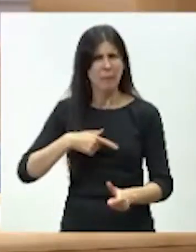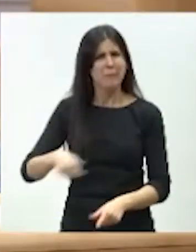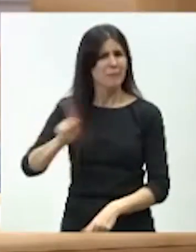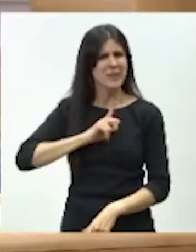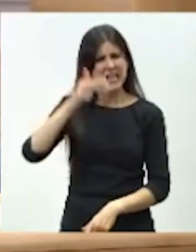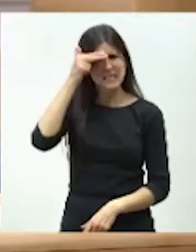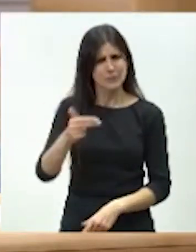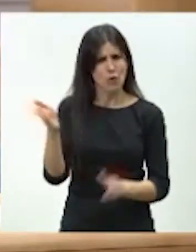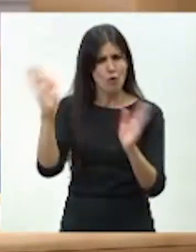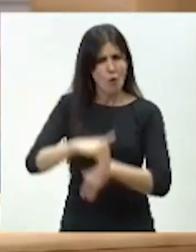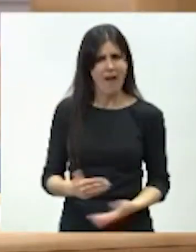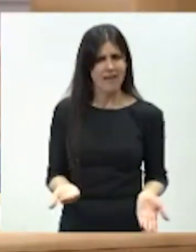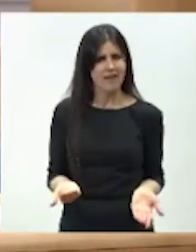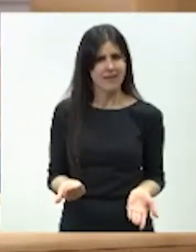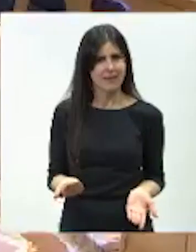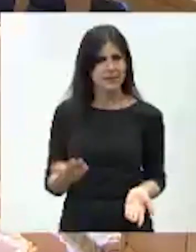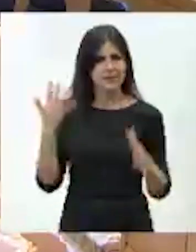respeto sin dar ningún dato.